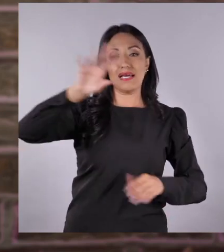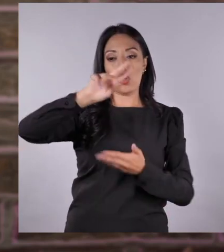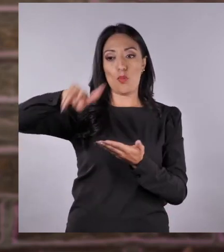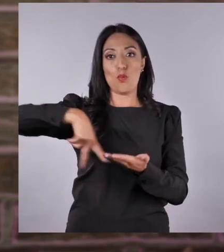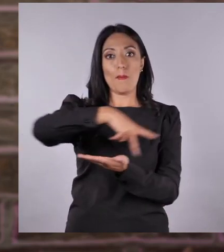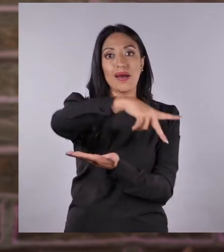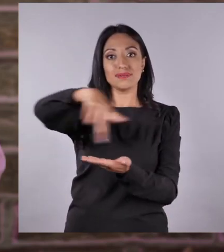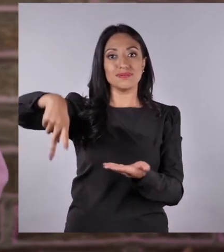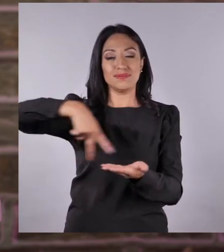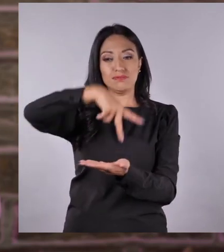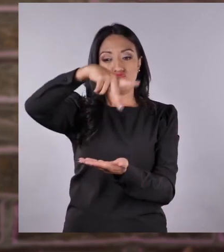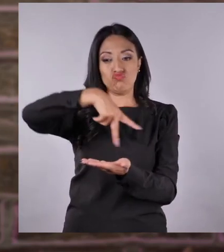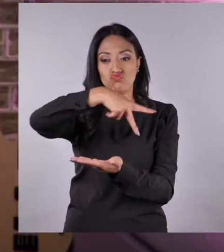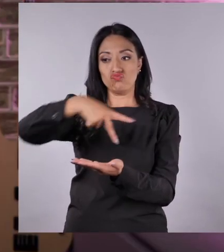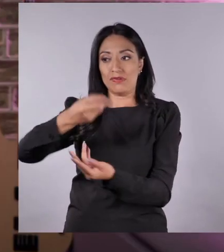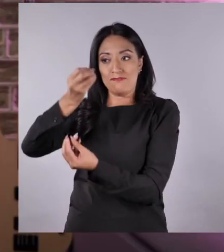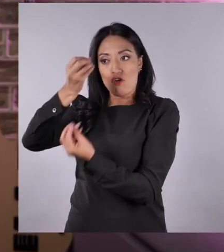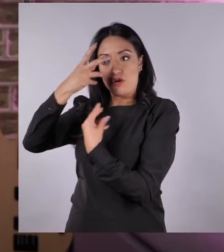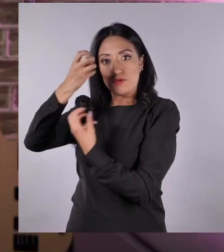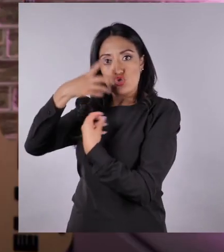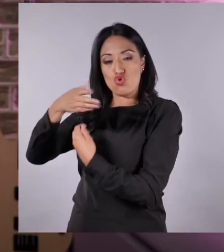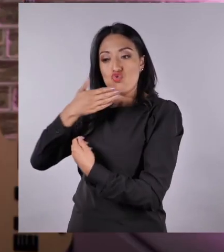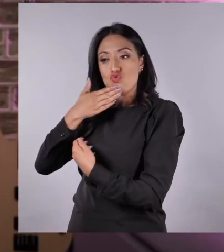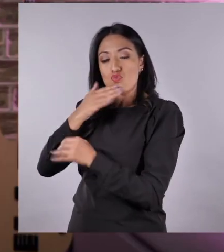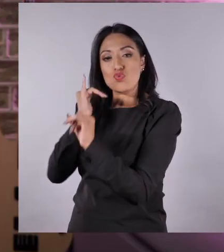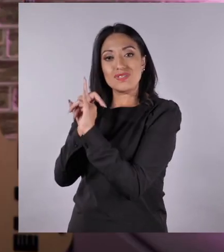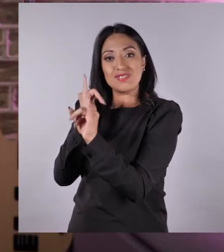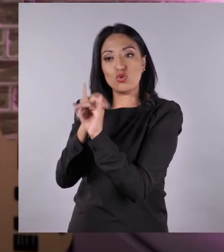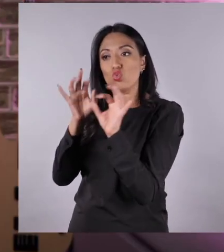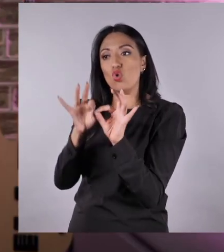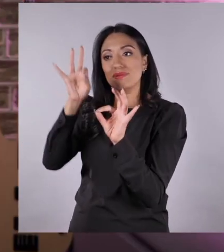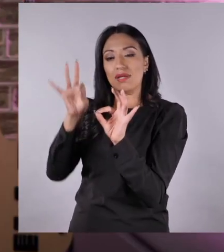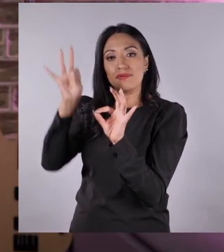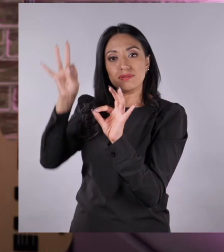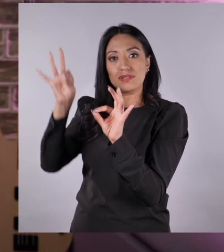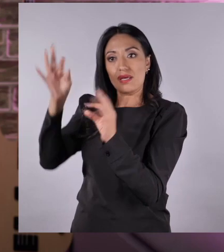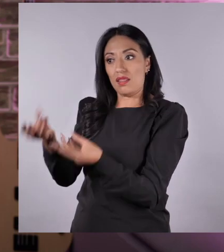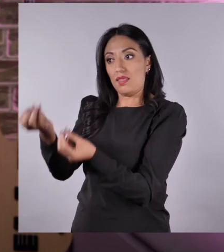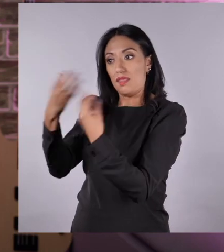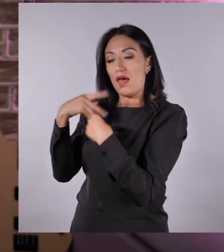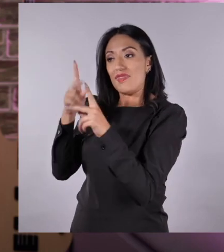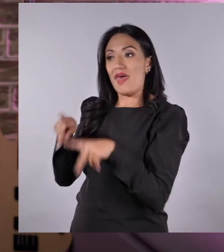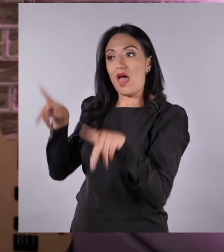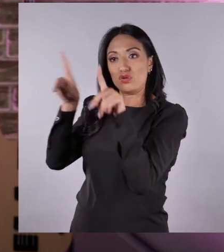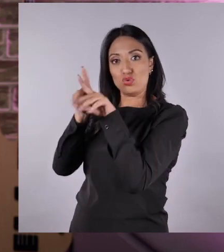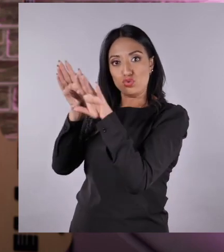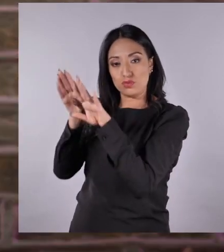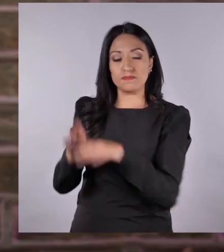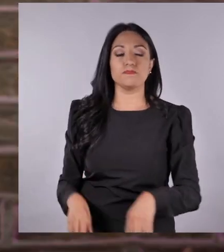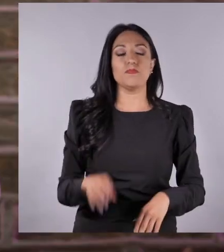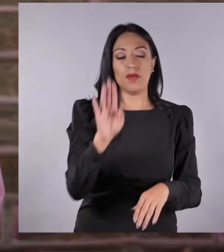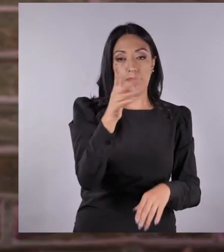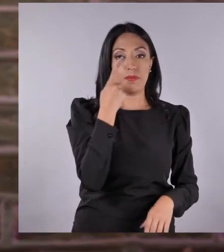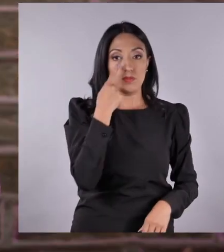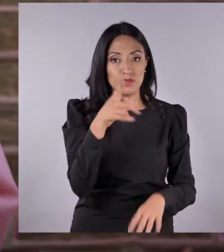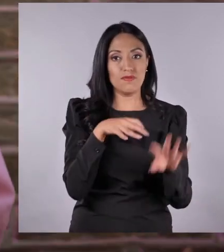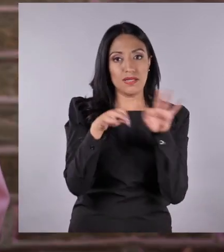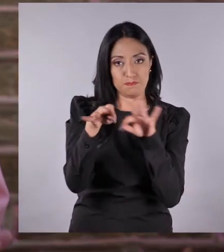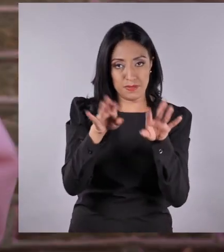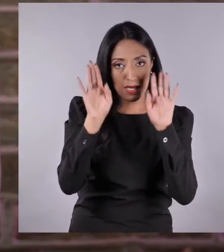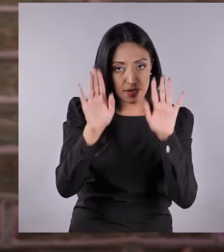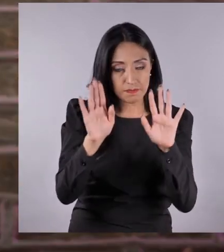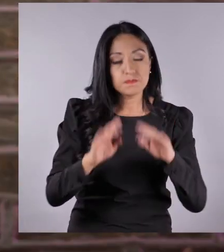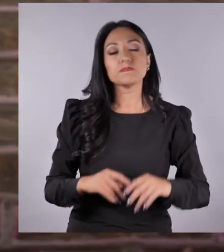circulares a partir de la información que hemos obtenido del Instituto Nacional de Estadística y Censos. Muy bien, Nick.